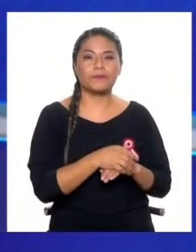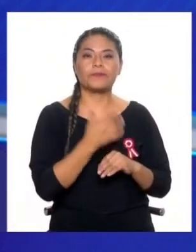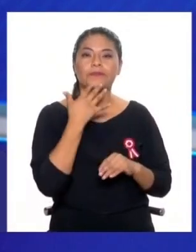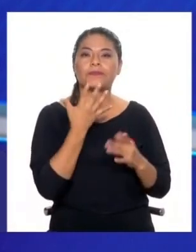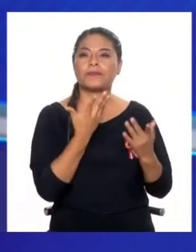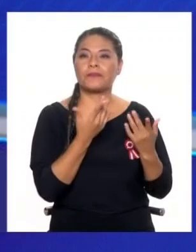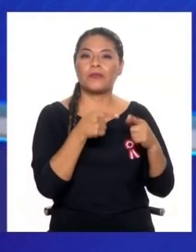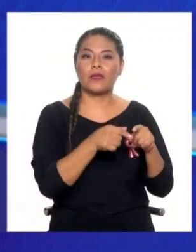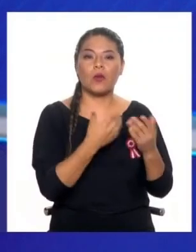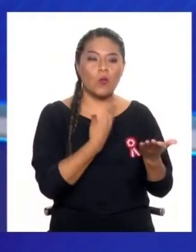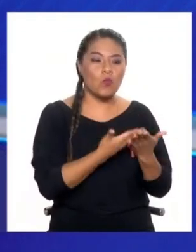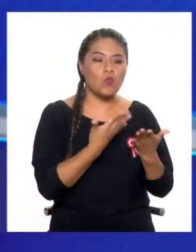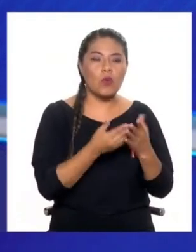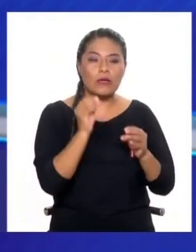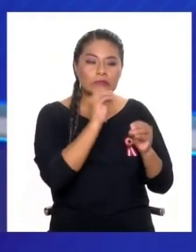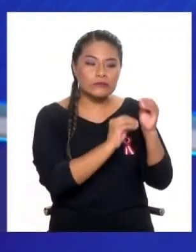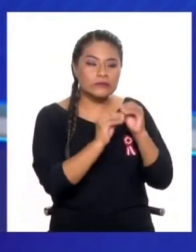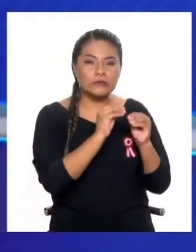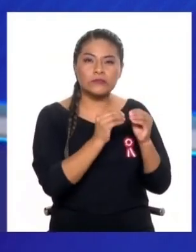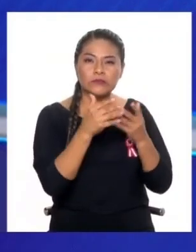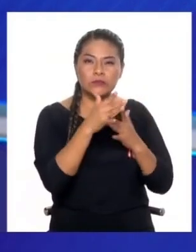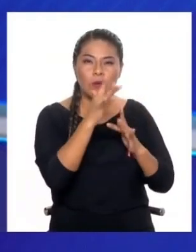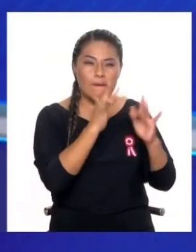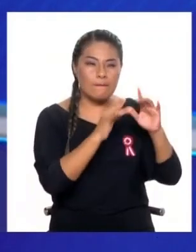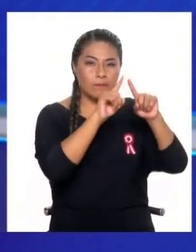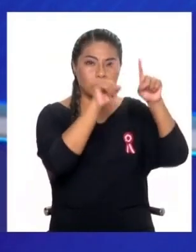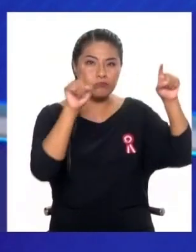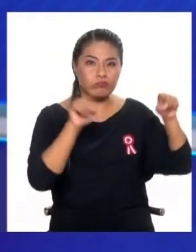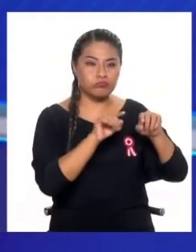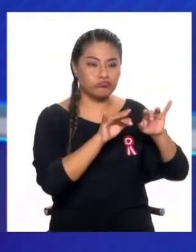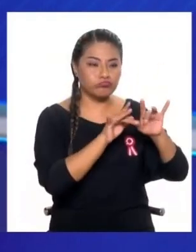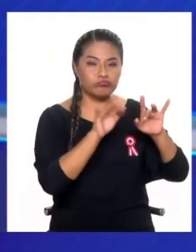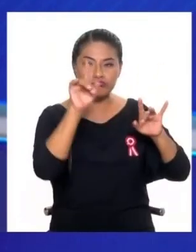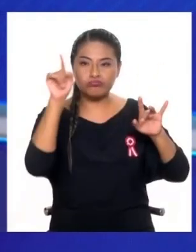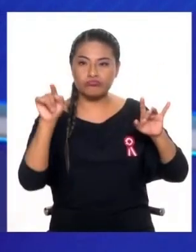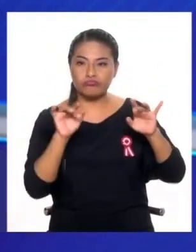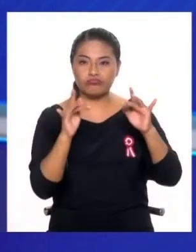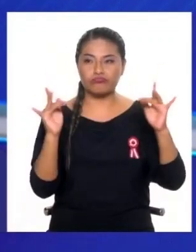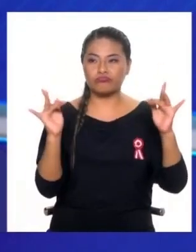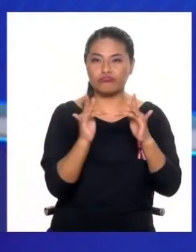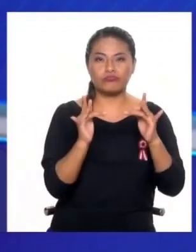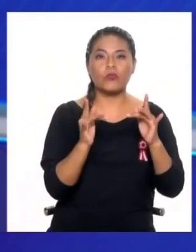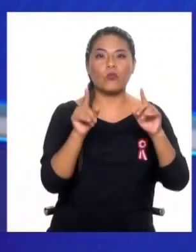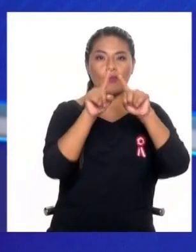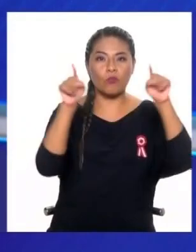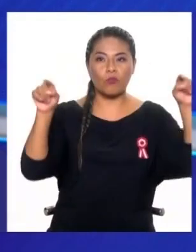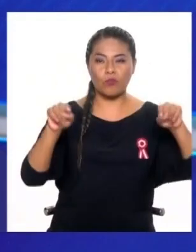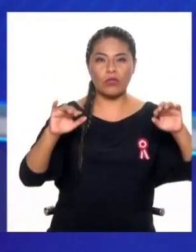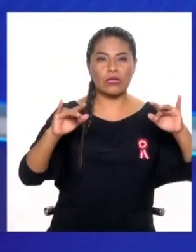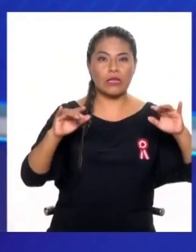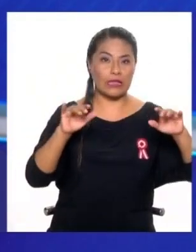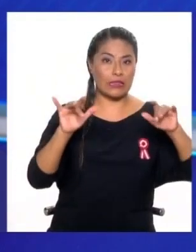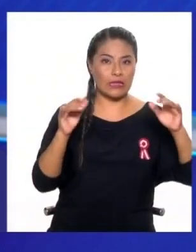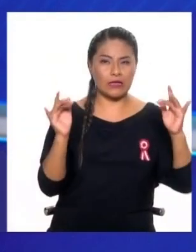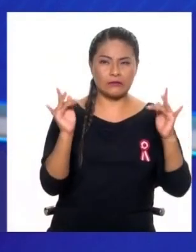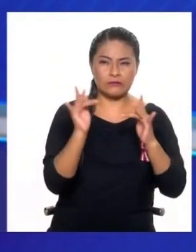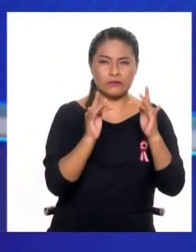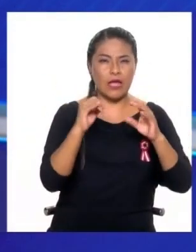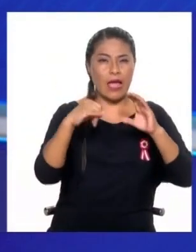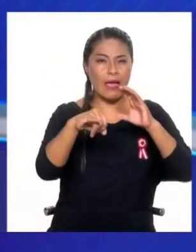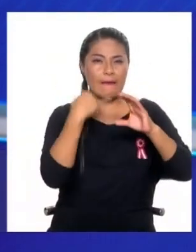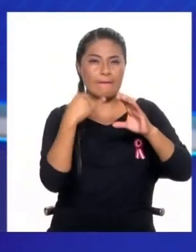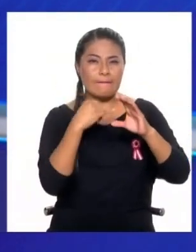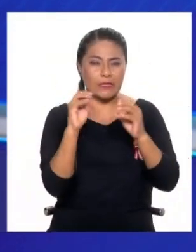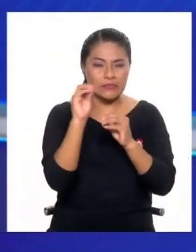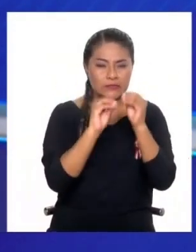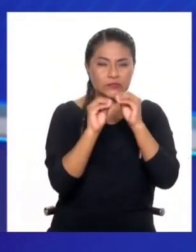para detectar y corregir errores de transmisión entre dos computadores en la Internet? ¿Cómo hago para detectar y